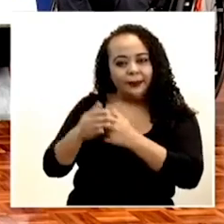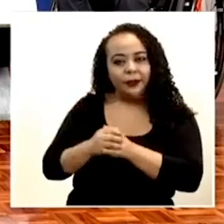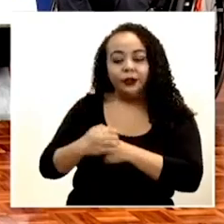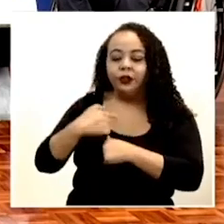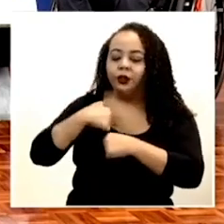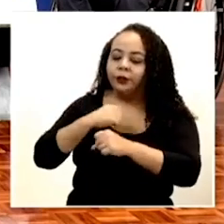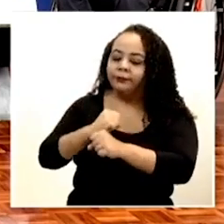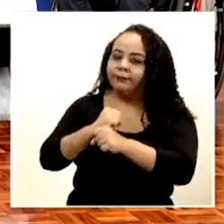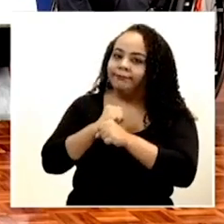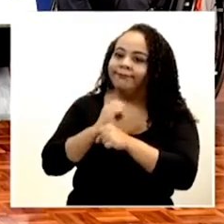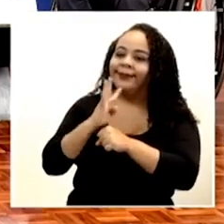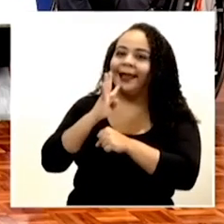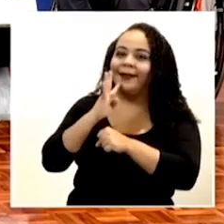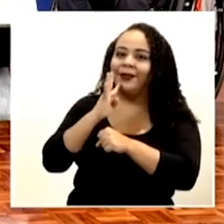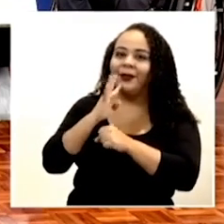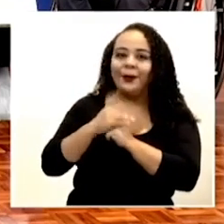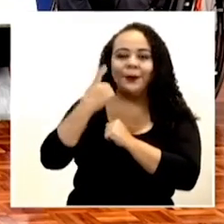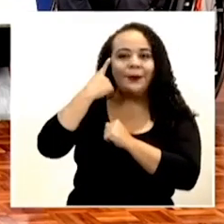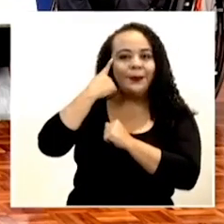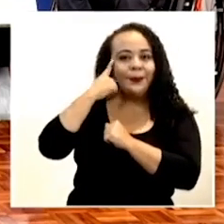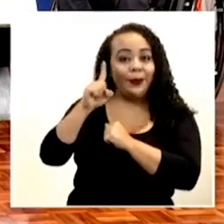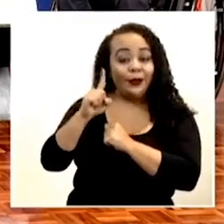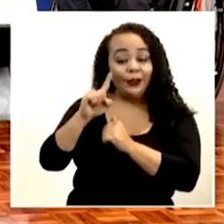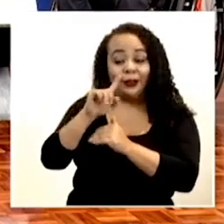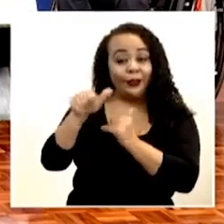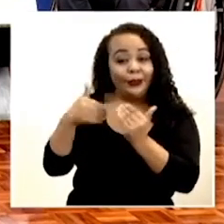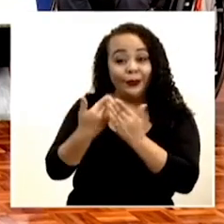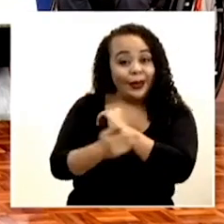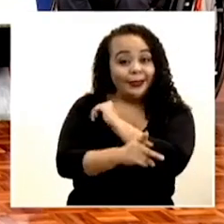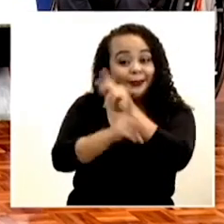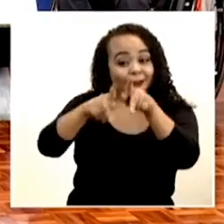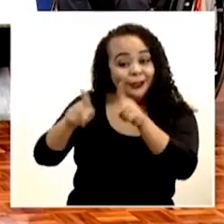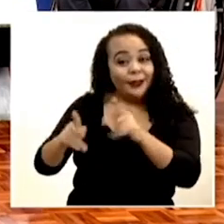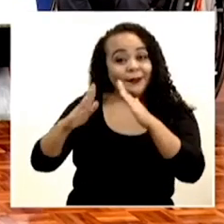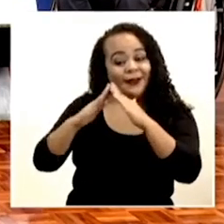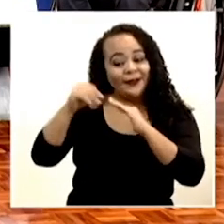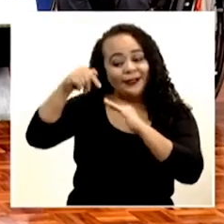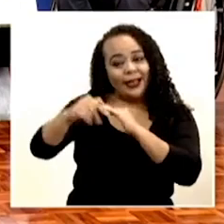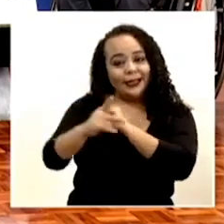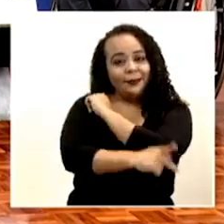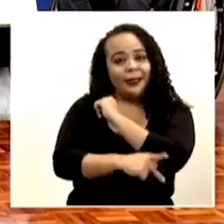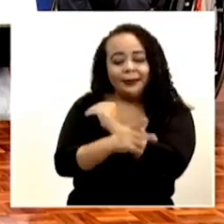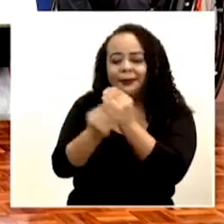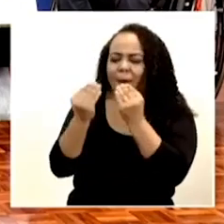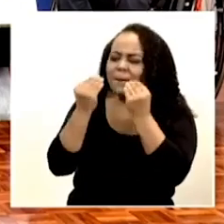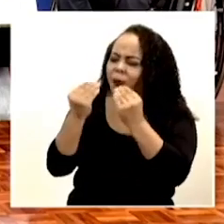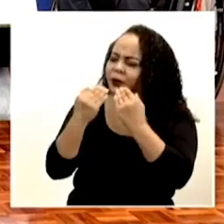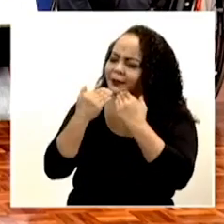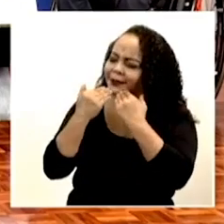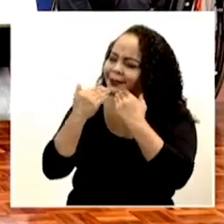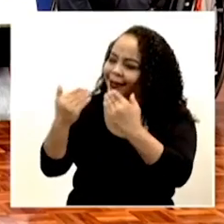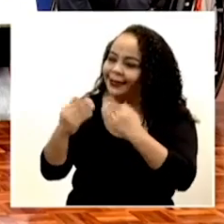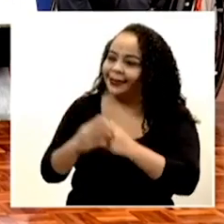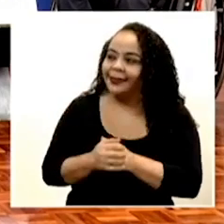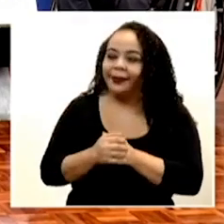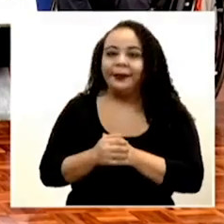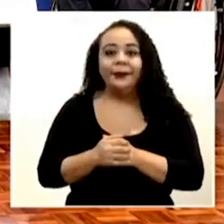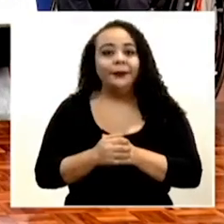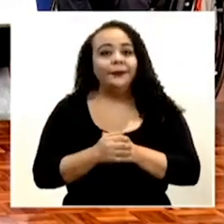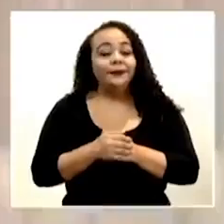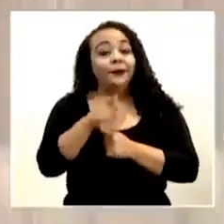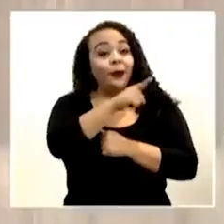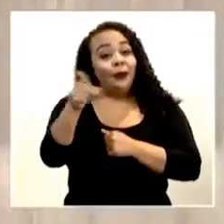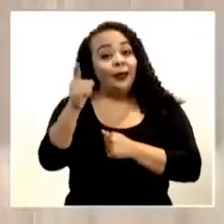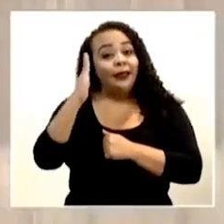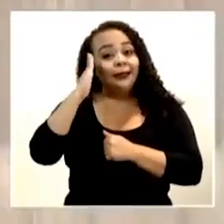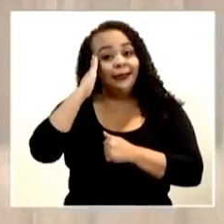Estoy segura que hablo por todos y todas las personas que habitamos este país. Muchísimas gracias. Gracias. Ustedes